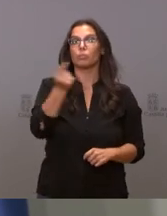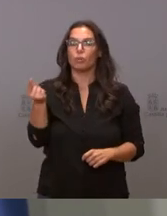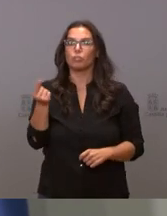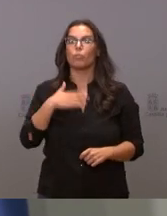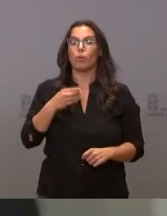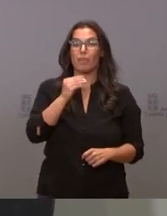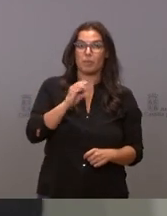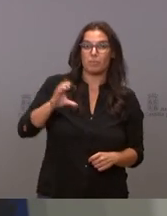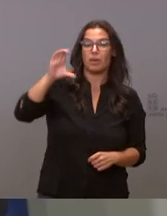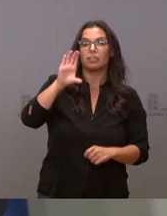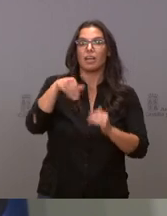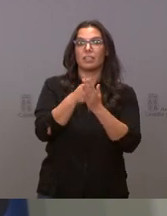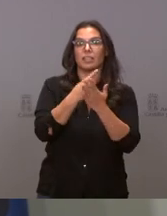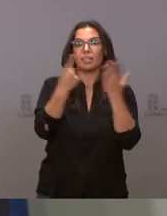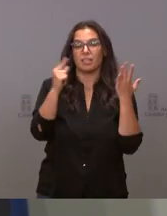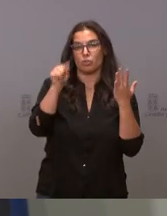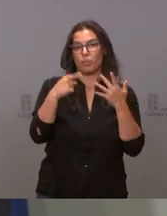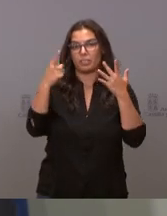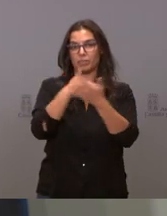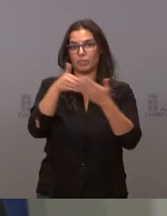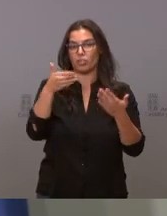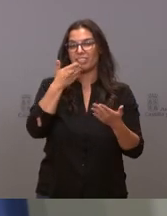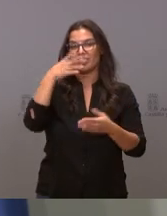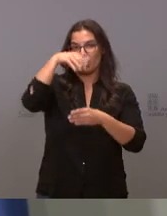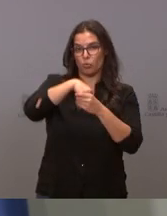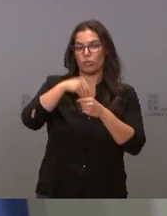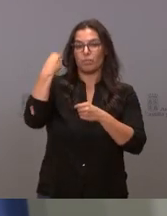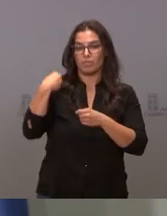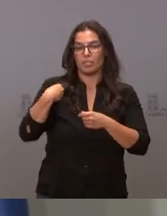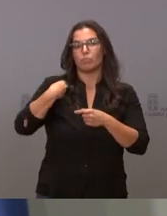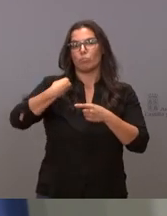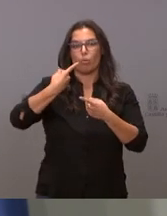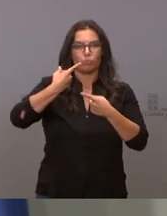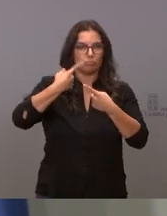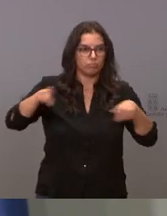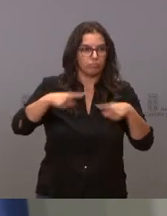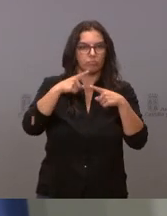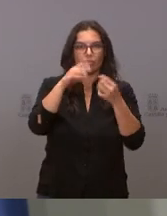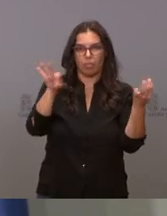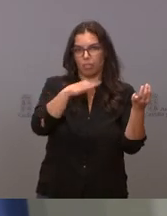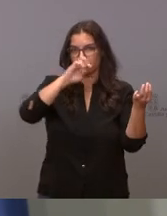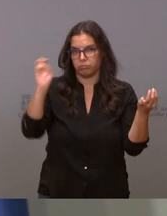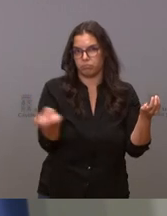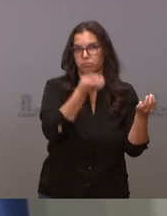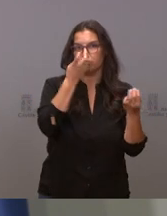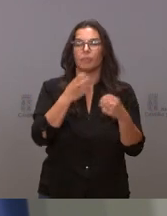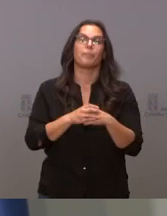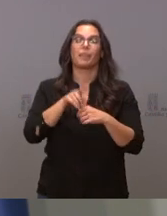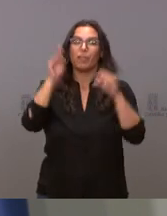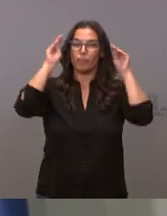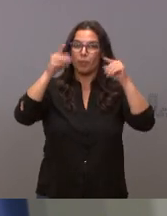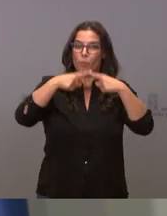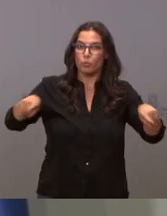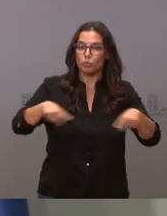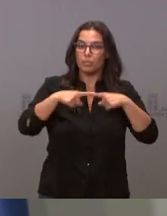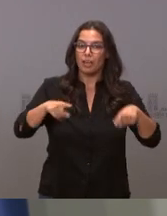16,6 millones cuando se incluya el equipamiento del centro. Este moderno espacio estará destinado a la formación musical y va a contar con